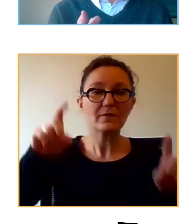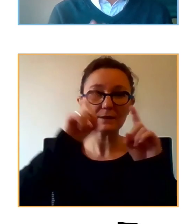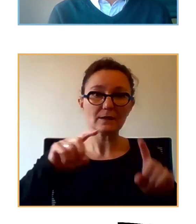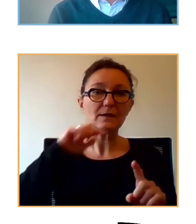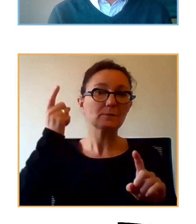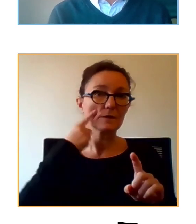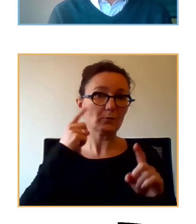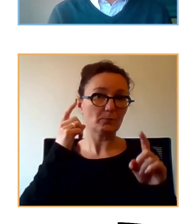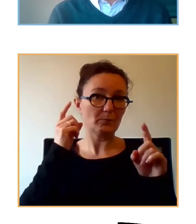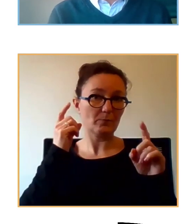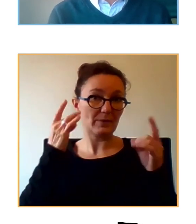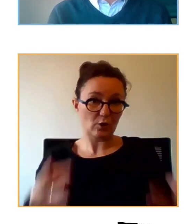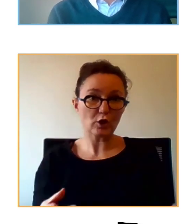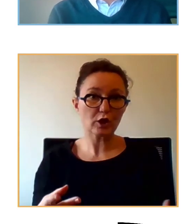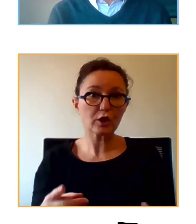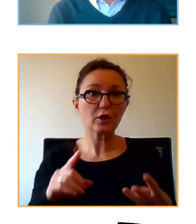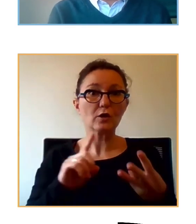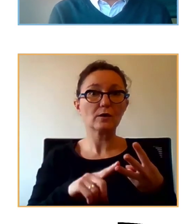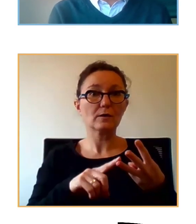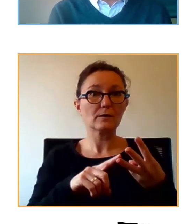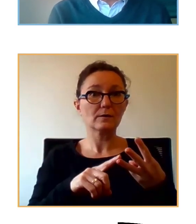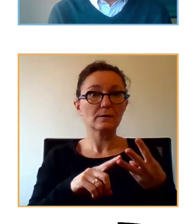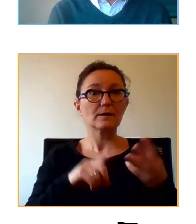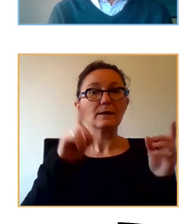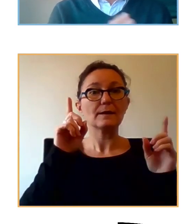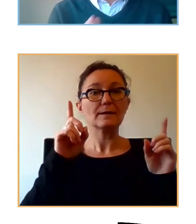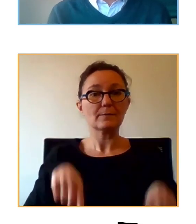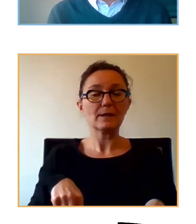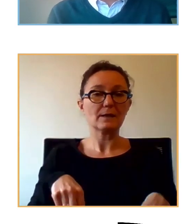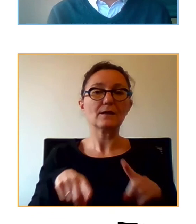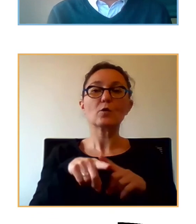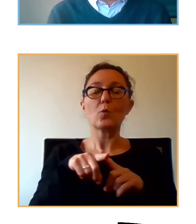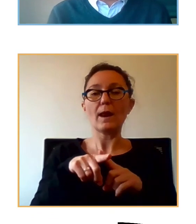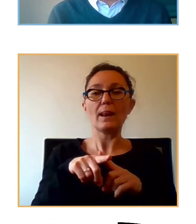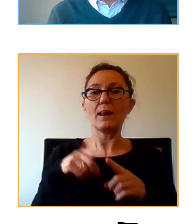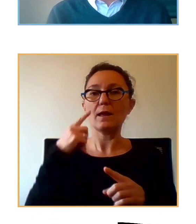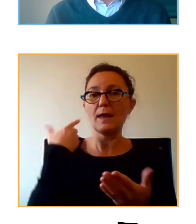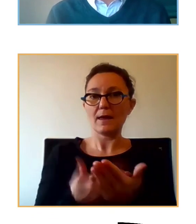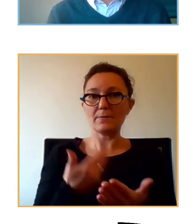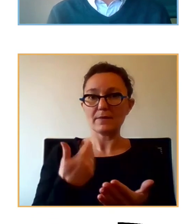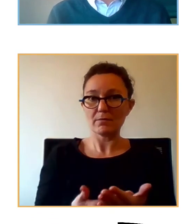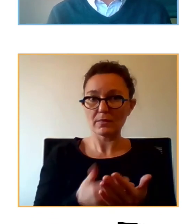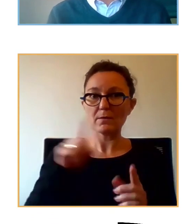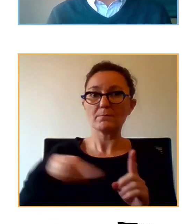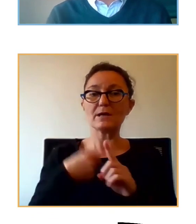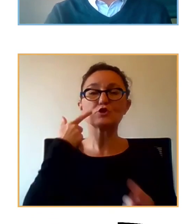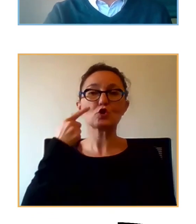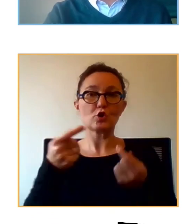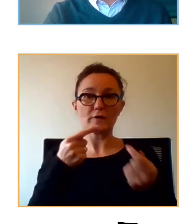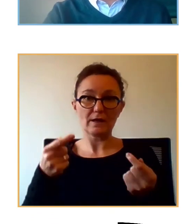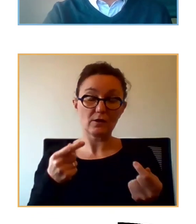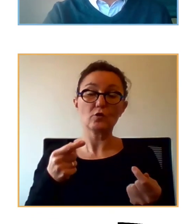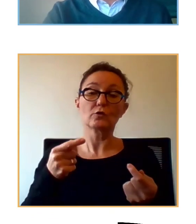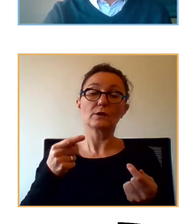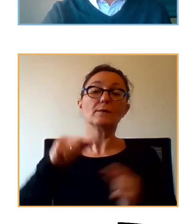eficaces y eficientes basadas en la evidencia. Desarrollar una mayor coordinación y aumentar el presupuesto en